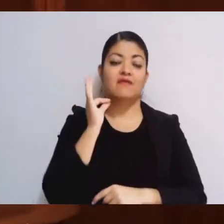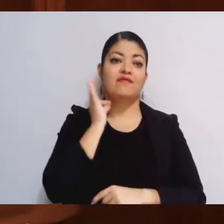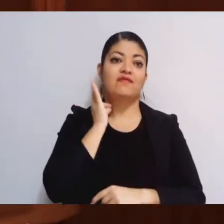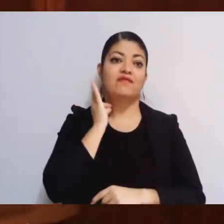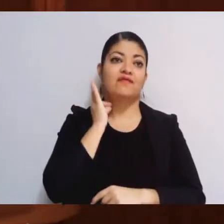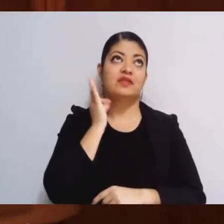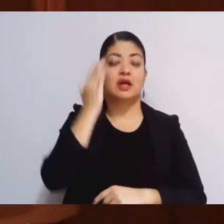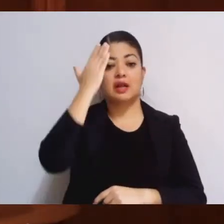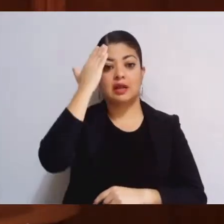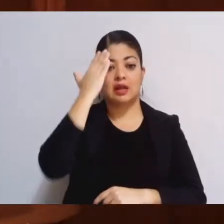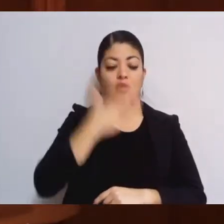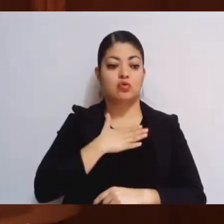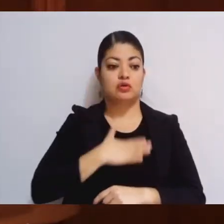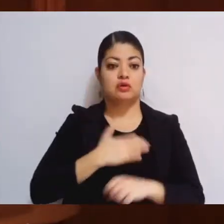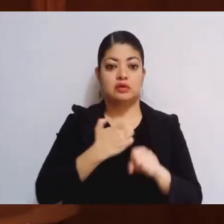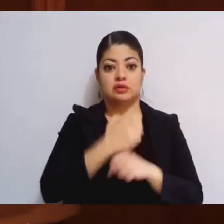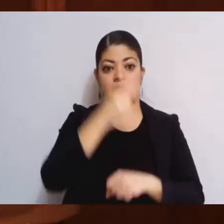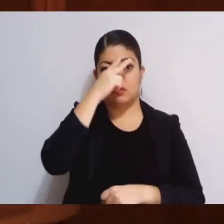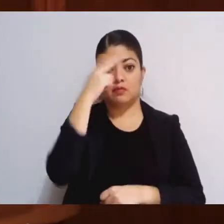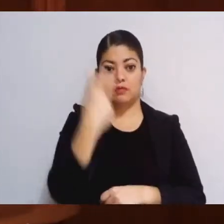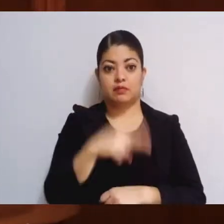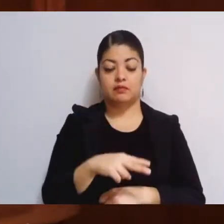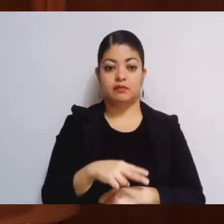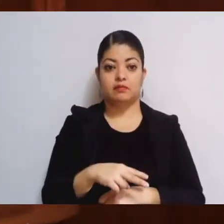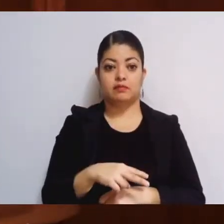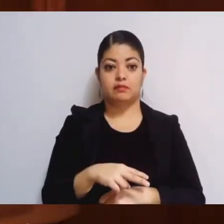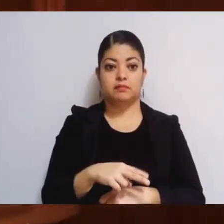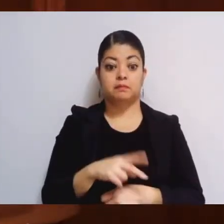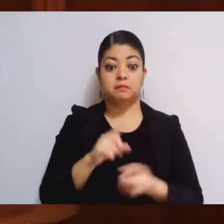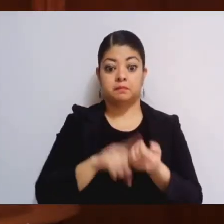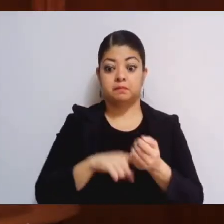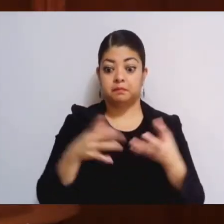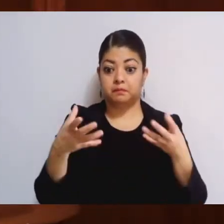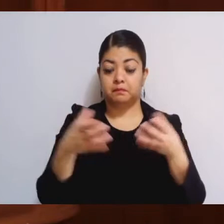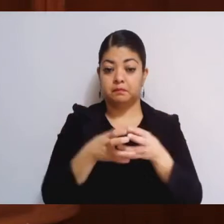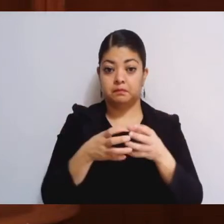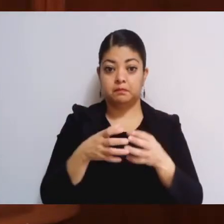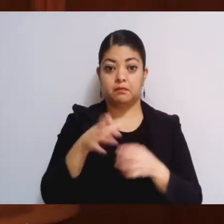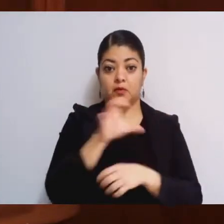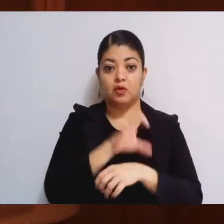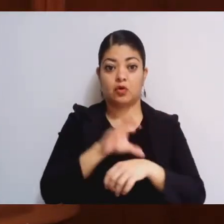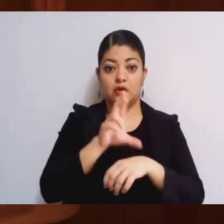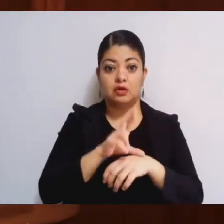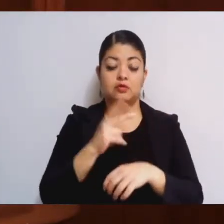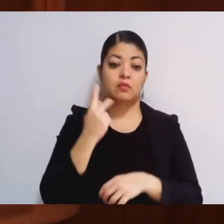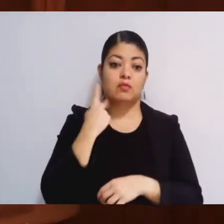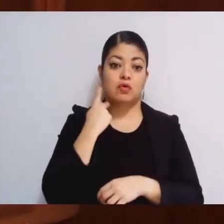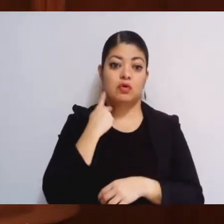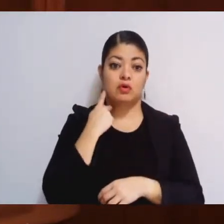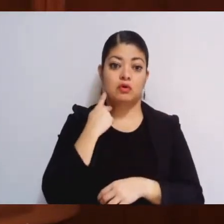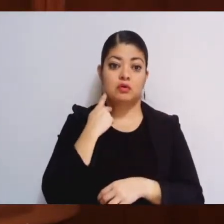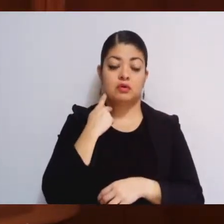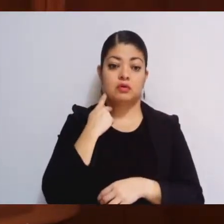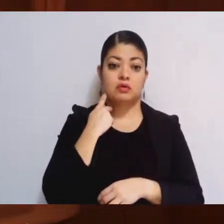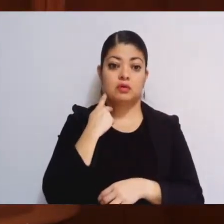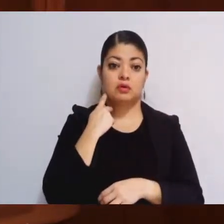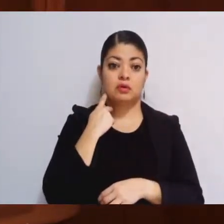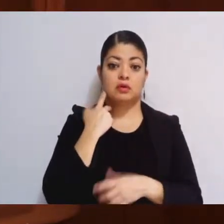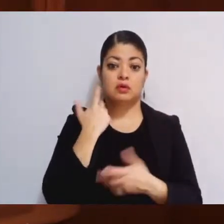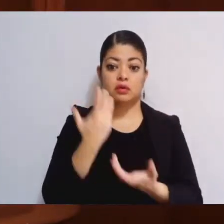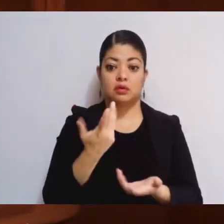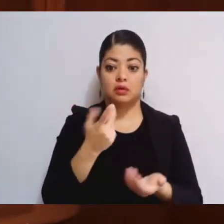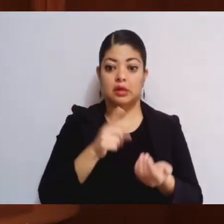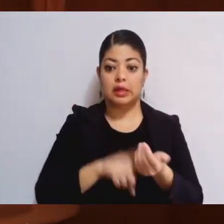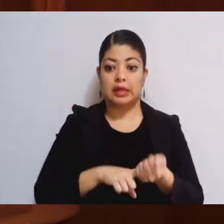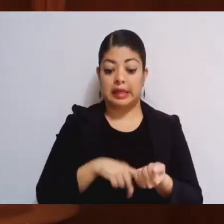del Estado de México. Encomendado a la Junta de Coordinación Política la sustanciación